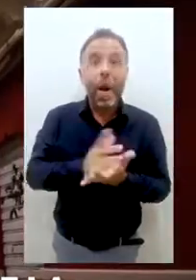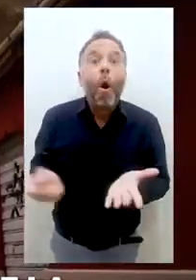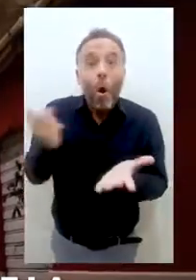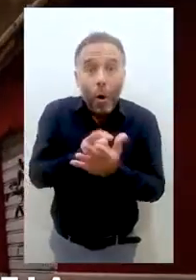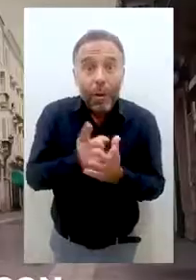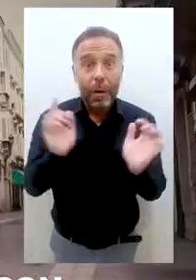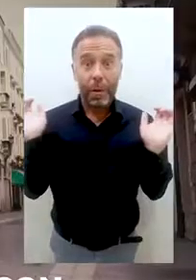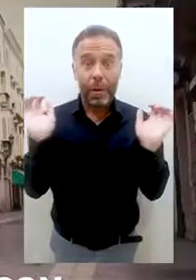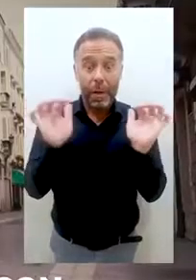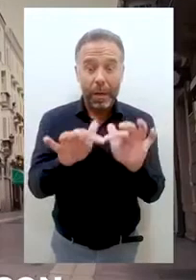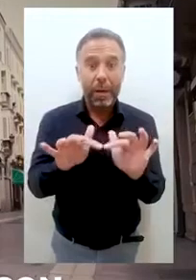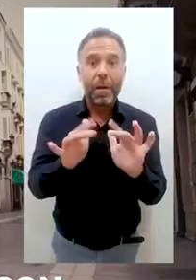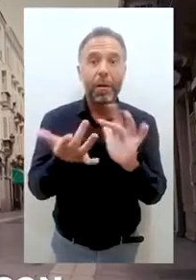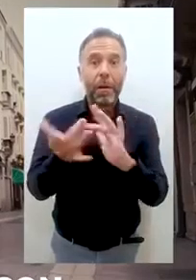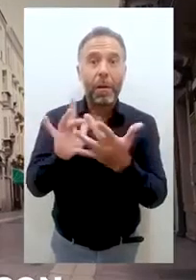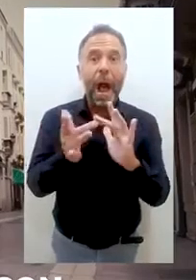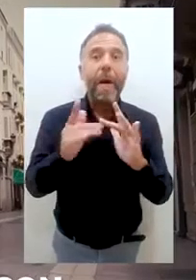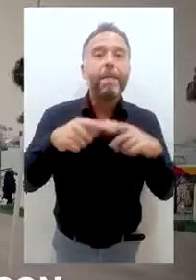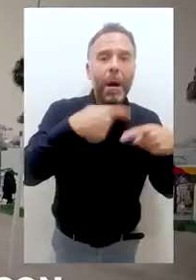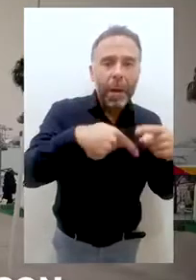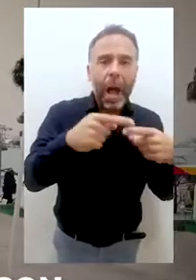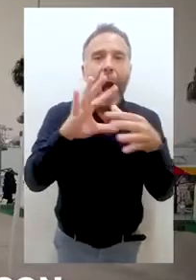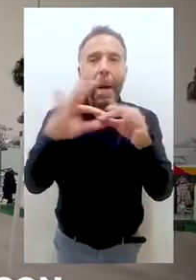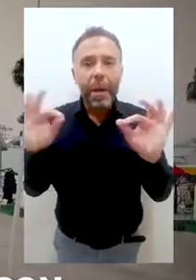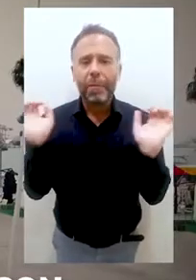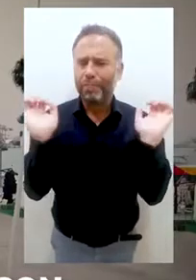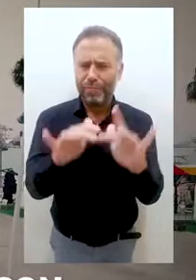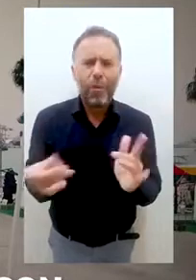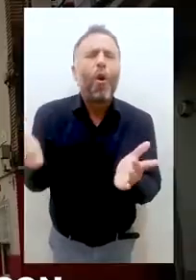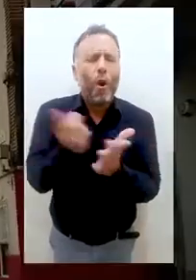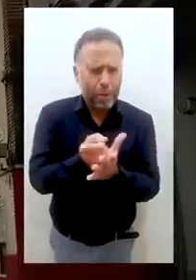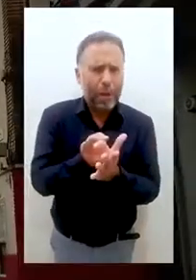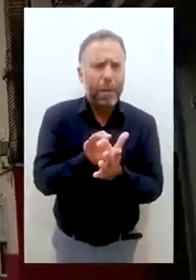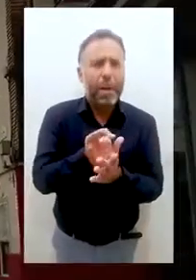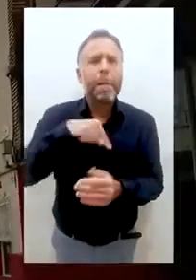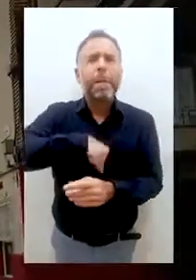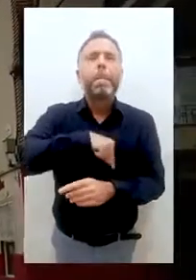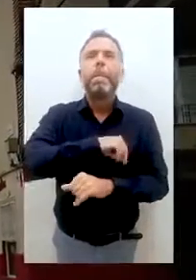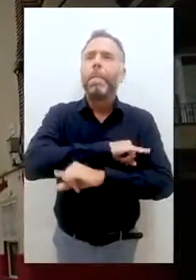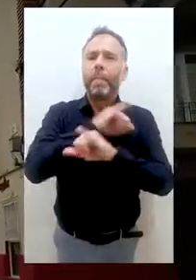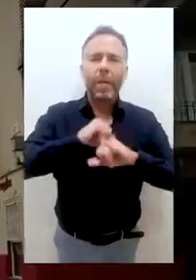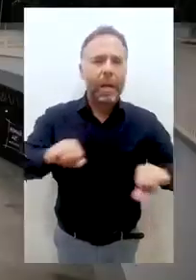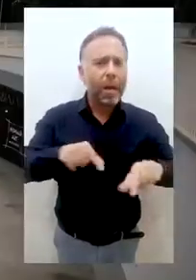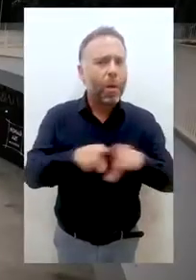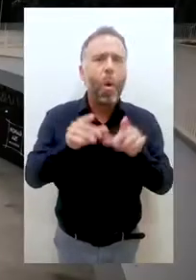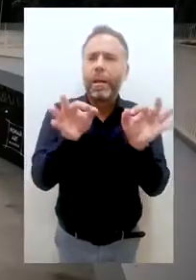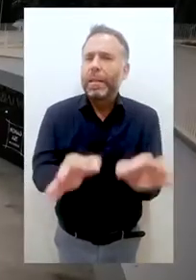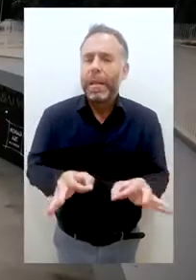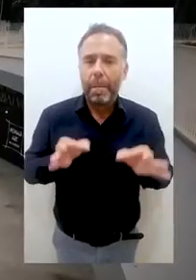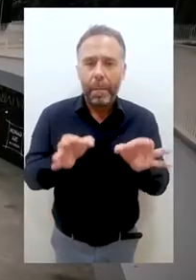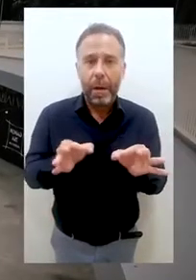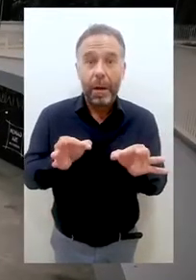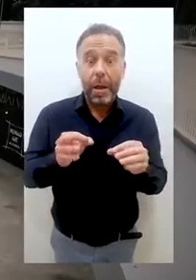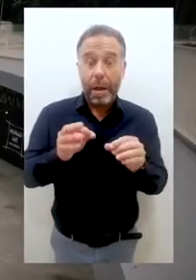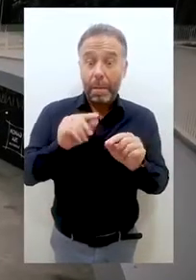ciudad, volveremos a reunirnos con nuestros familiares y amigos, volveremos a vivir con la alegría de siempre.